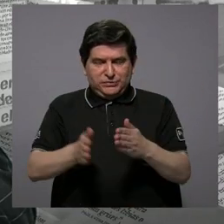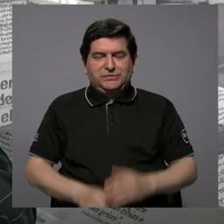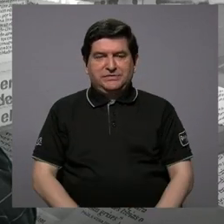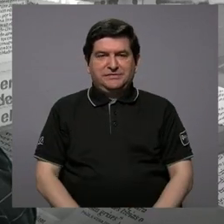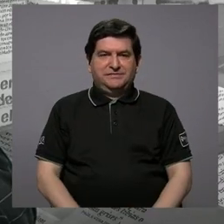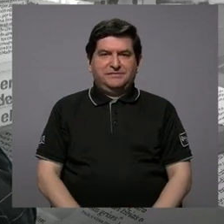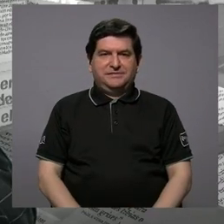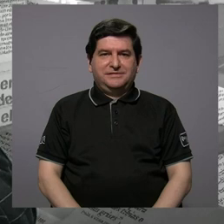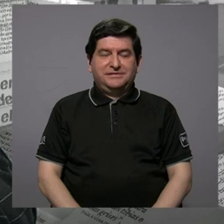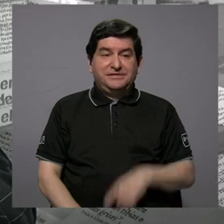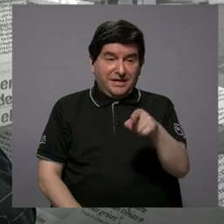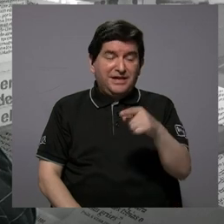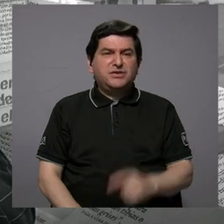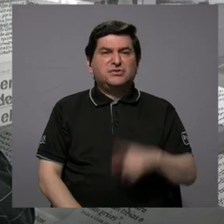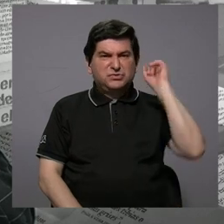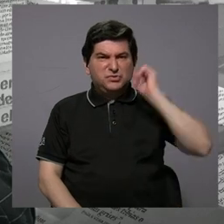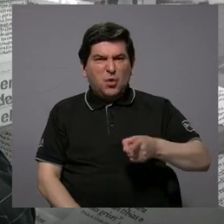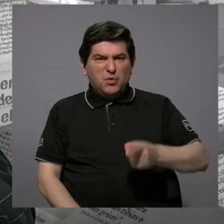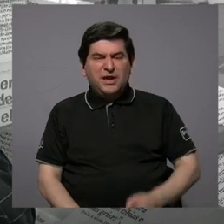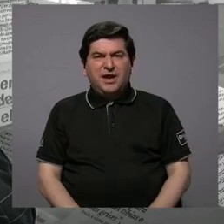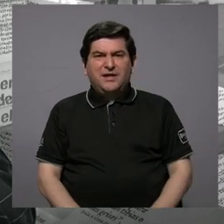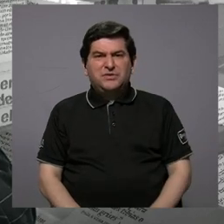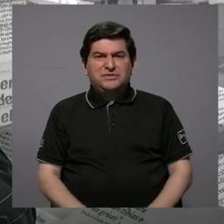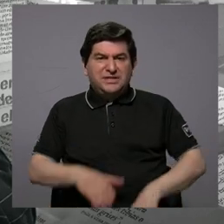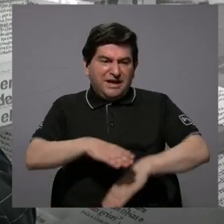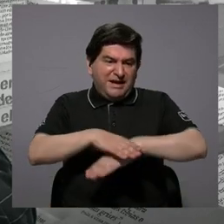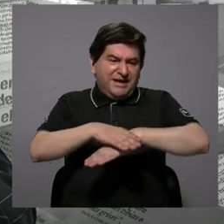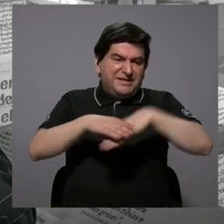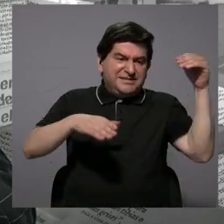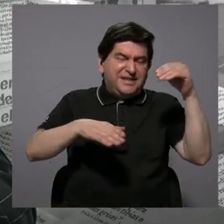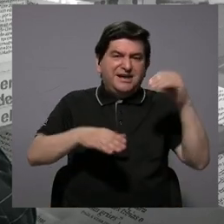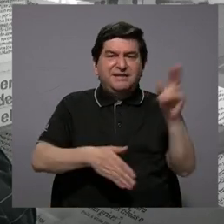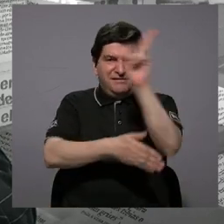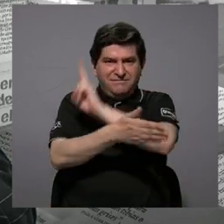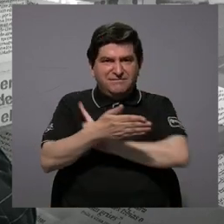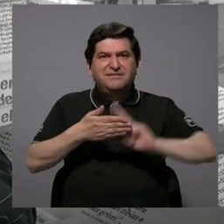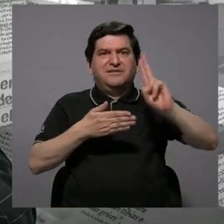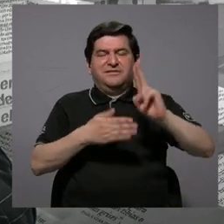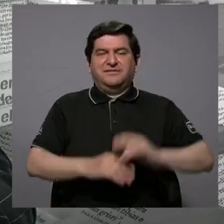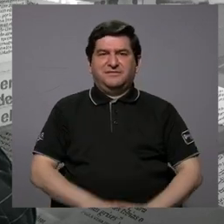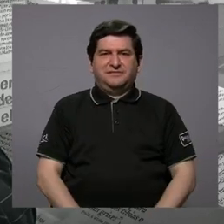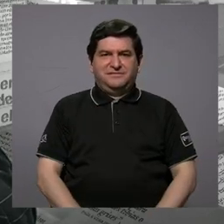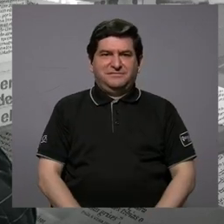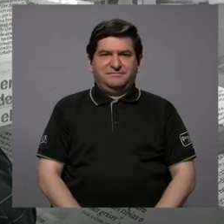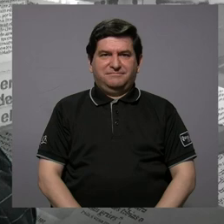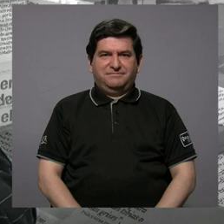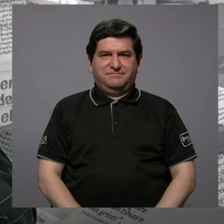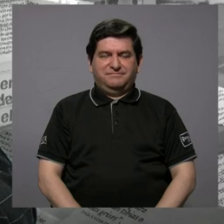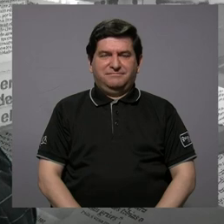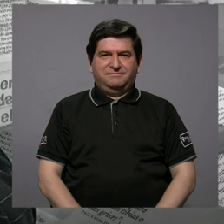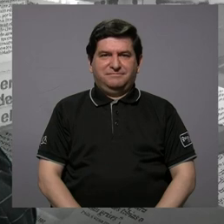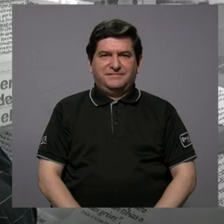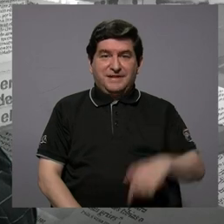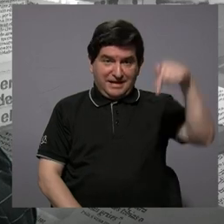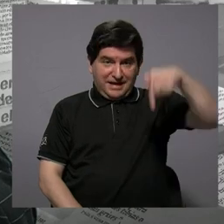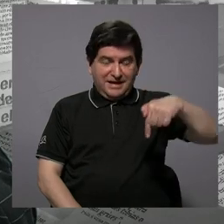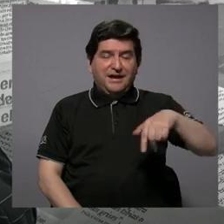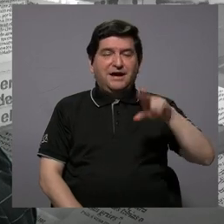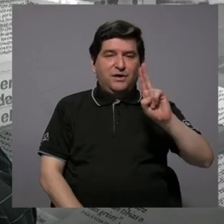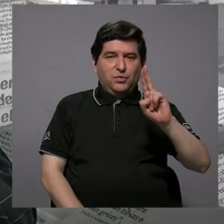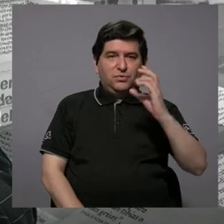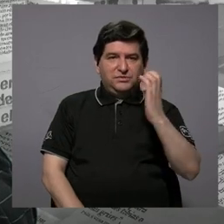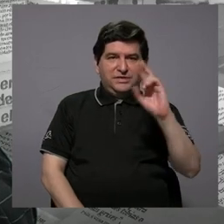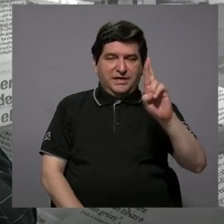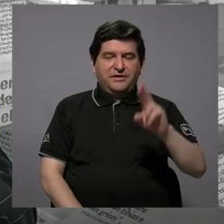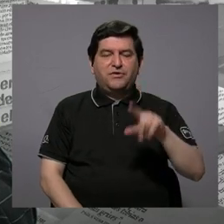que se vieron obligados a dejar el campus universitario de la Universidad de Costa